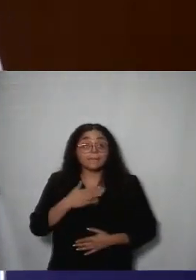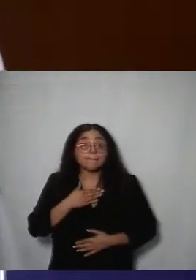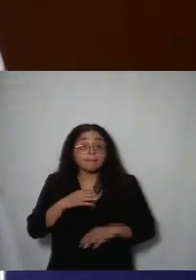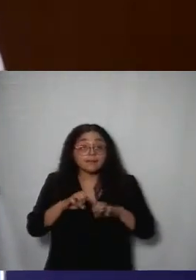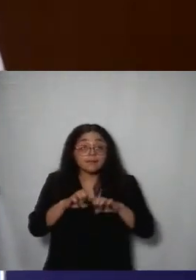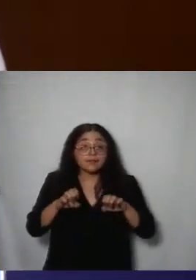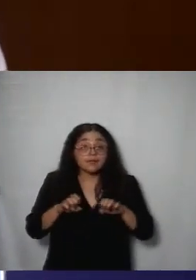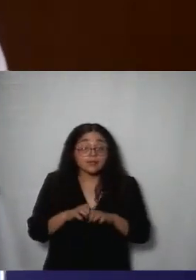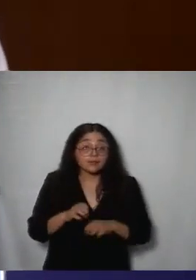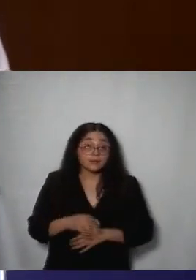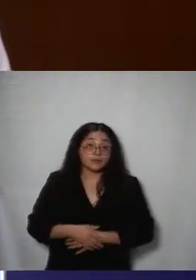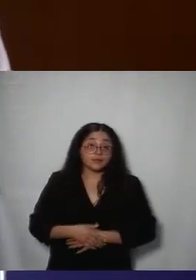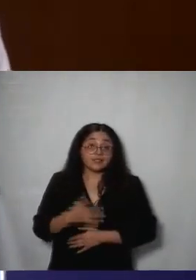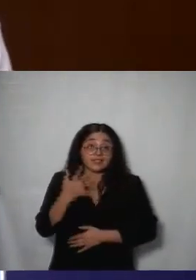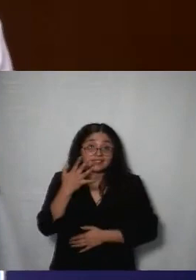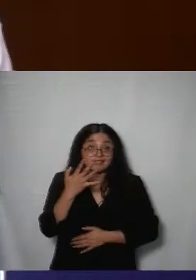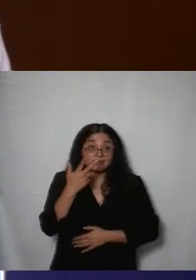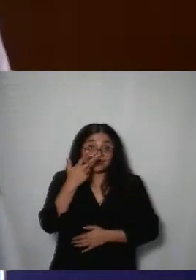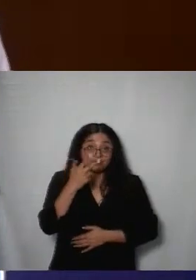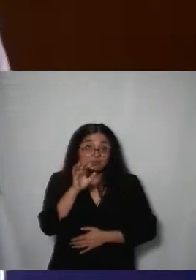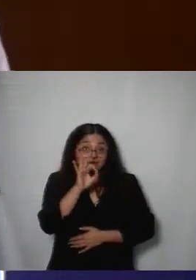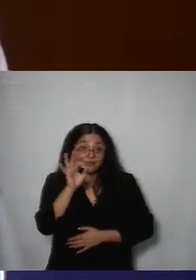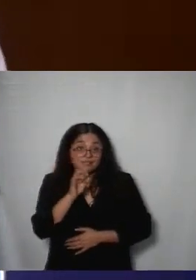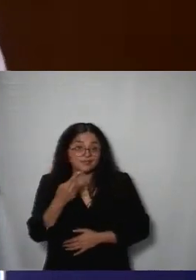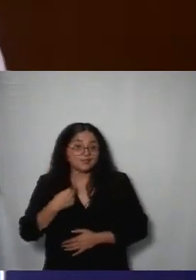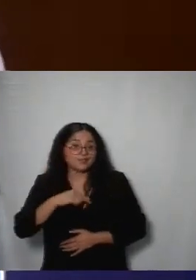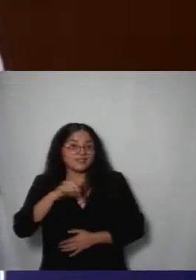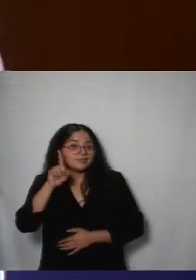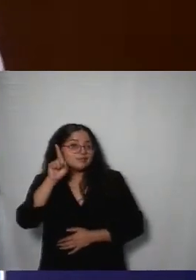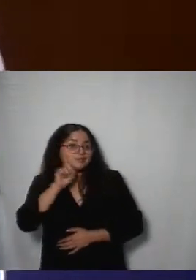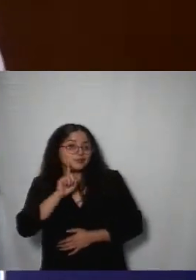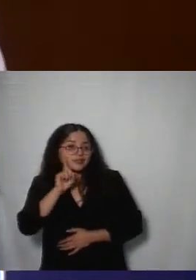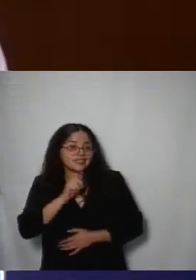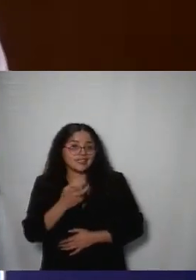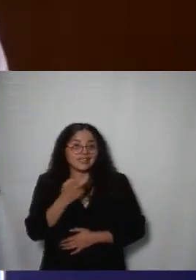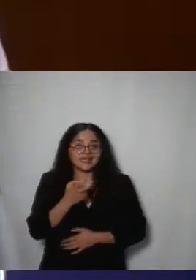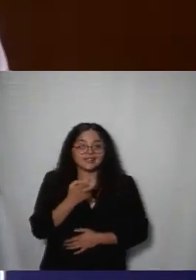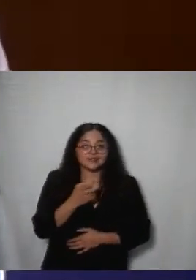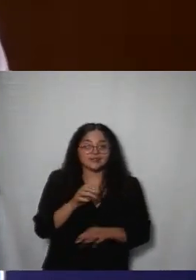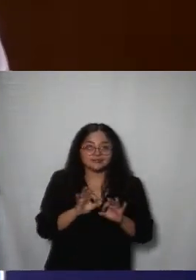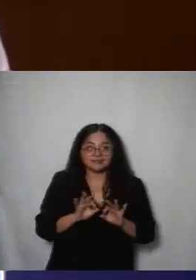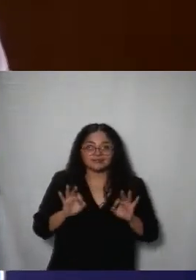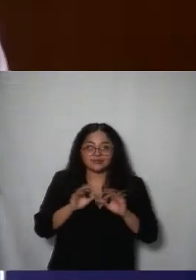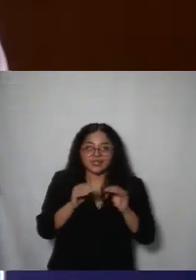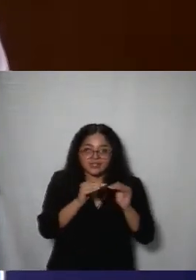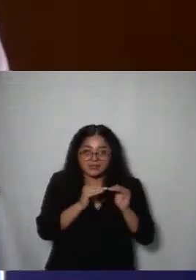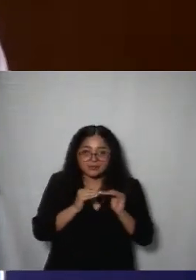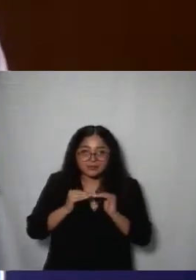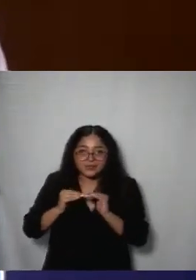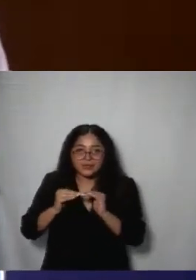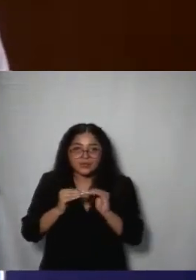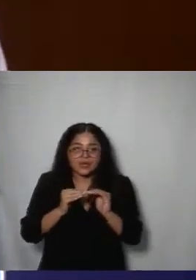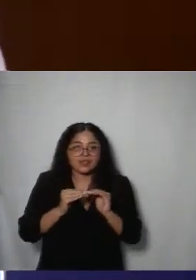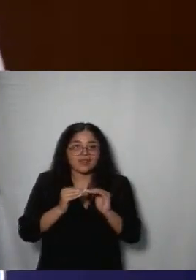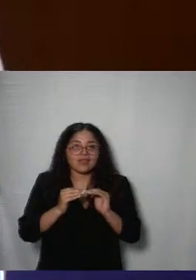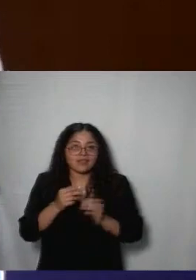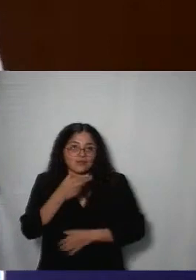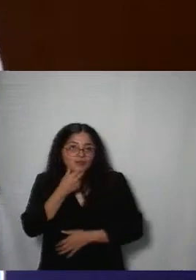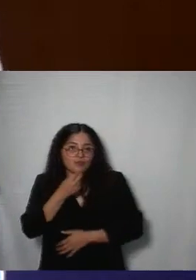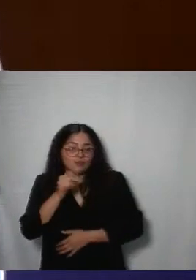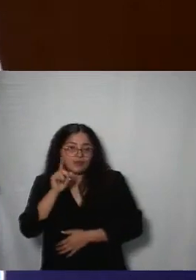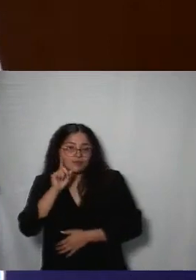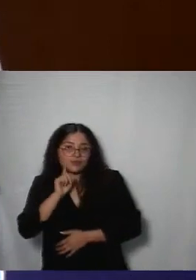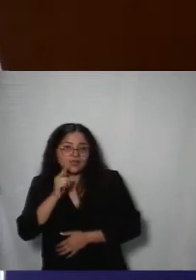mi equipo el 58% somos mujeres así que también esta perspectiva de transversalizar el tema de